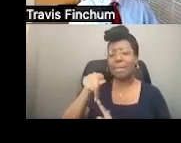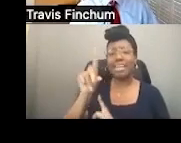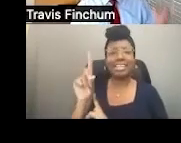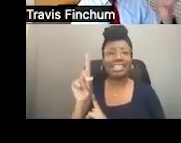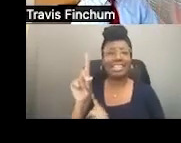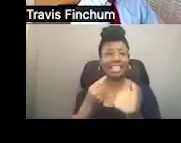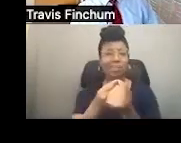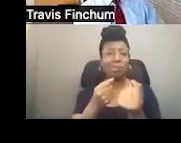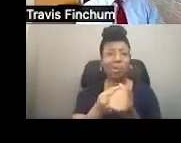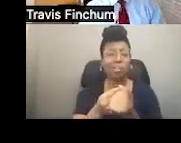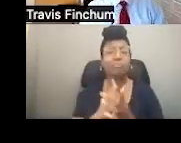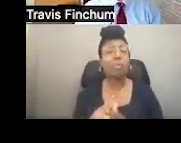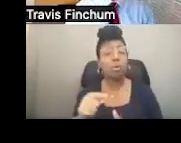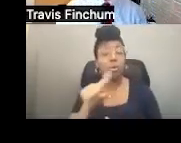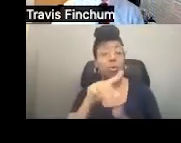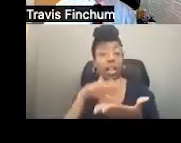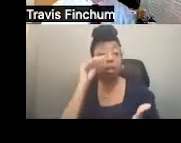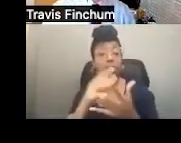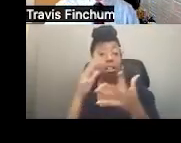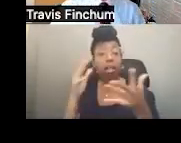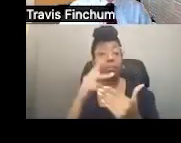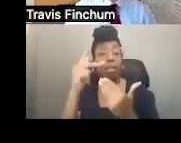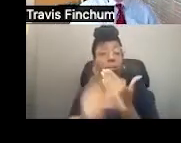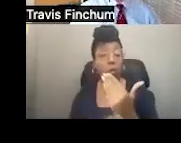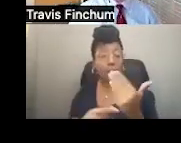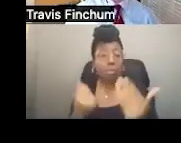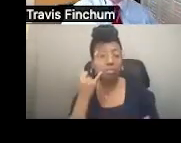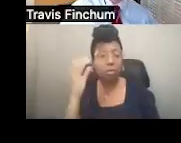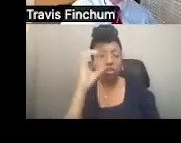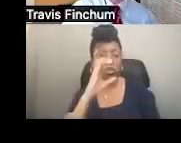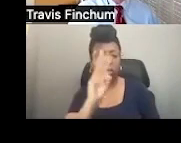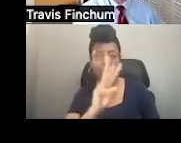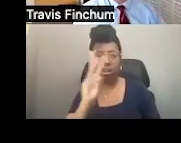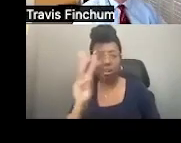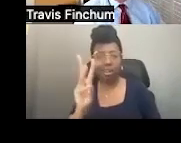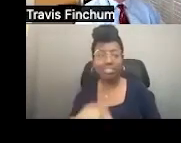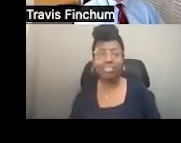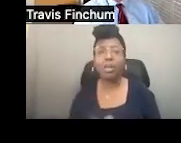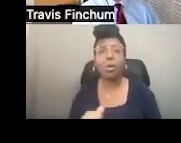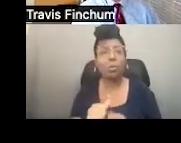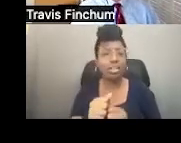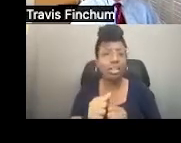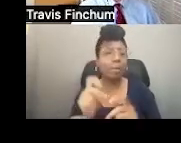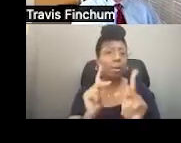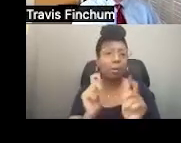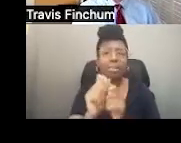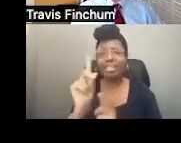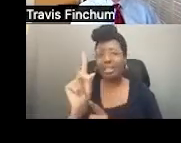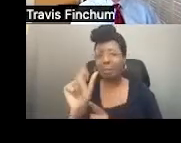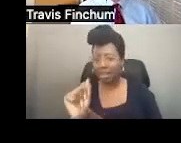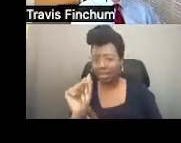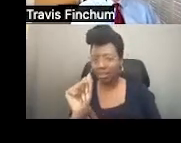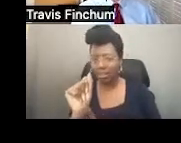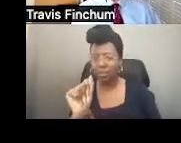Y puede aprender más de ese programa buscando la Florida Agency for Persons with